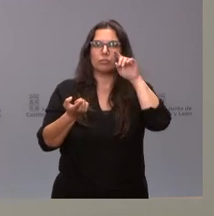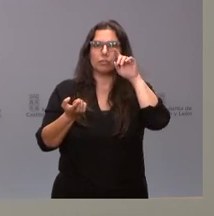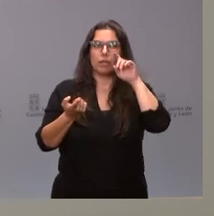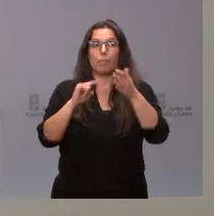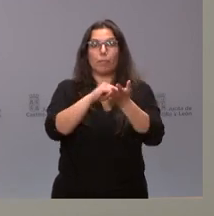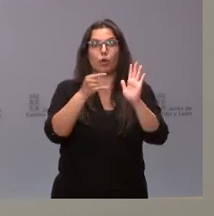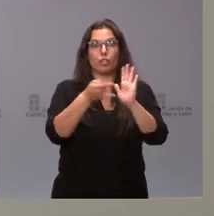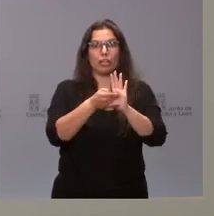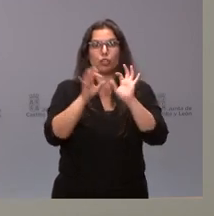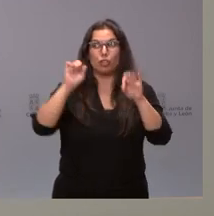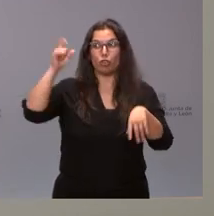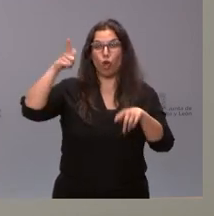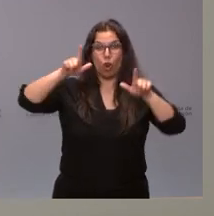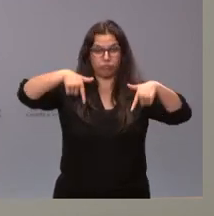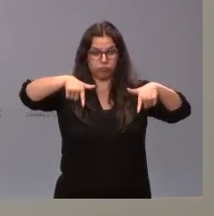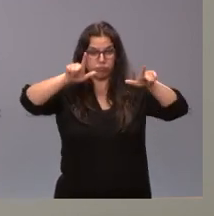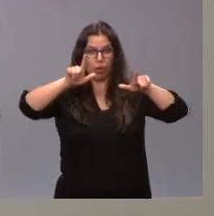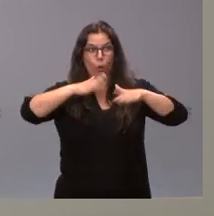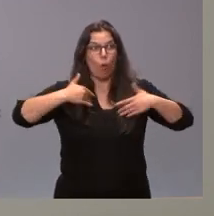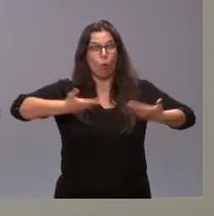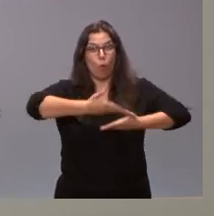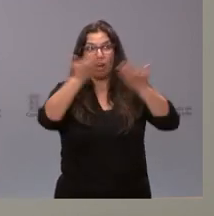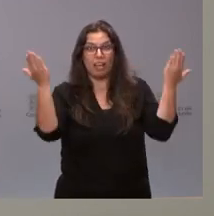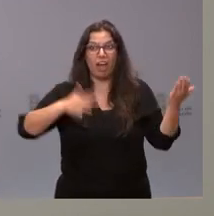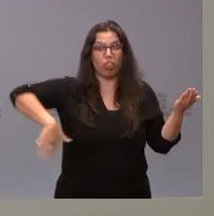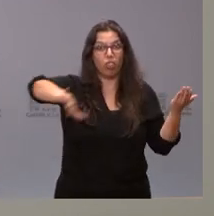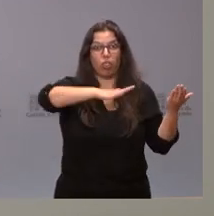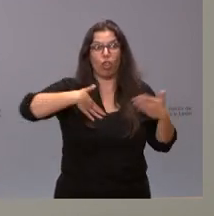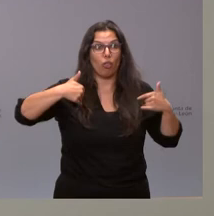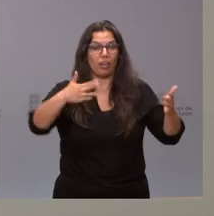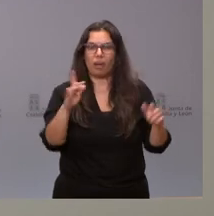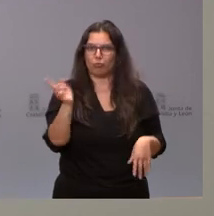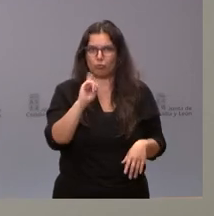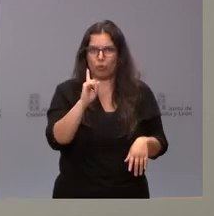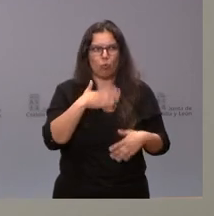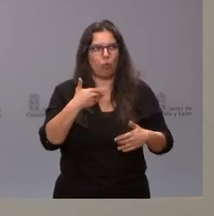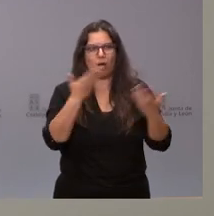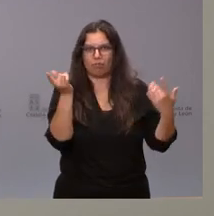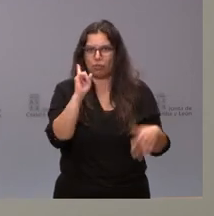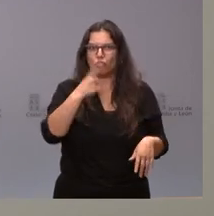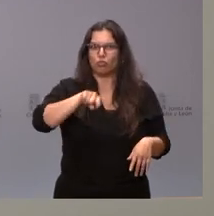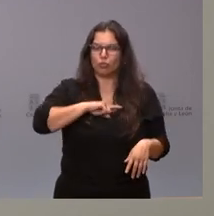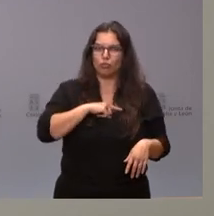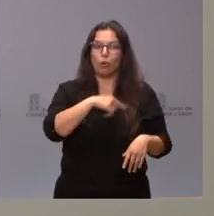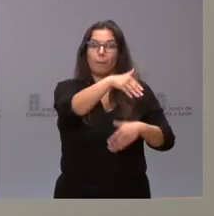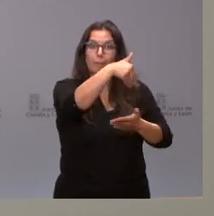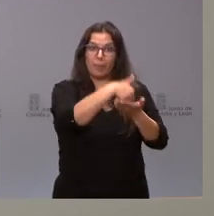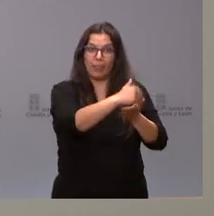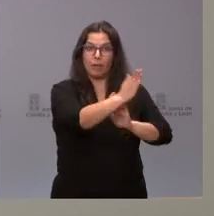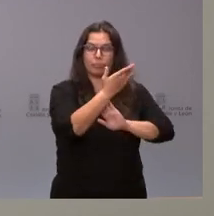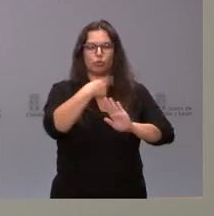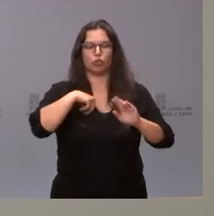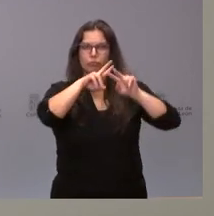proyecto fotovoltaico se puede instalar en cualquier sitio y por tanto nosotros dejamos claros cuáles son los ámbitos en donde esta